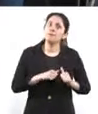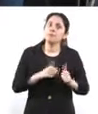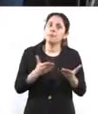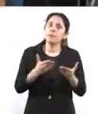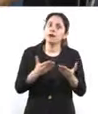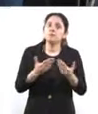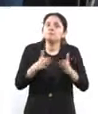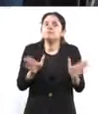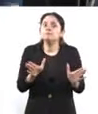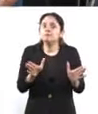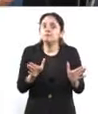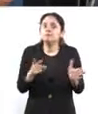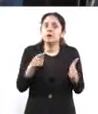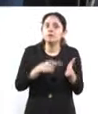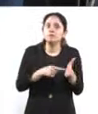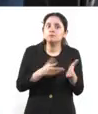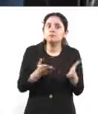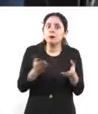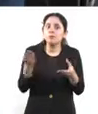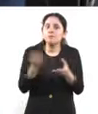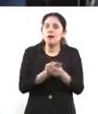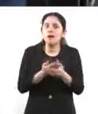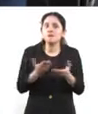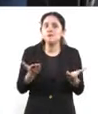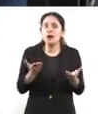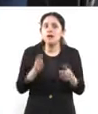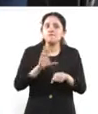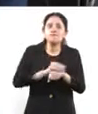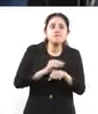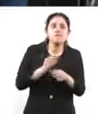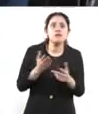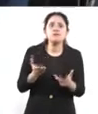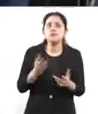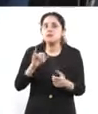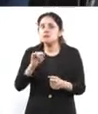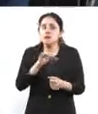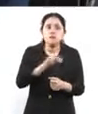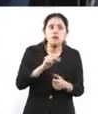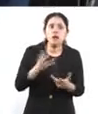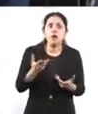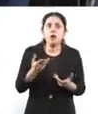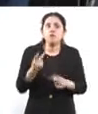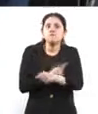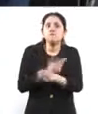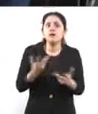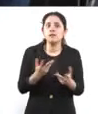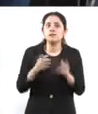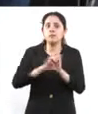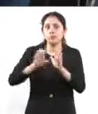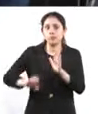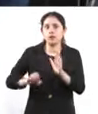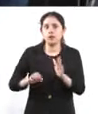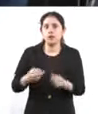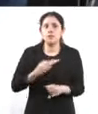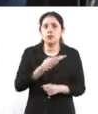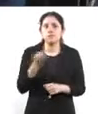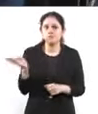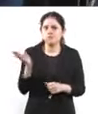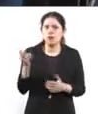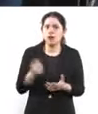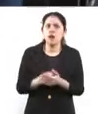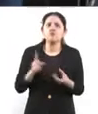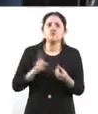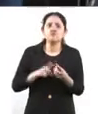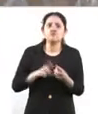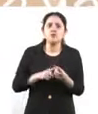carpetazo? ¿Va a ser borrón y cuenta nueva? ¿O qué va a ocurrir? Sobre todo en restaurantes, se denunció mucho por vecinos en la Roma